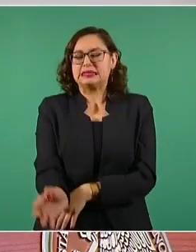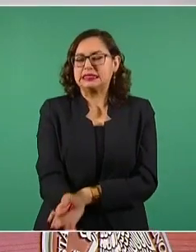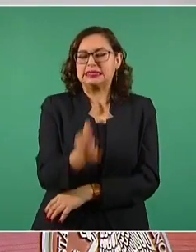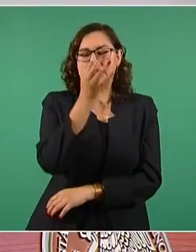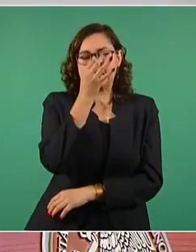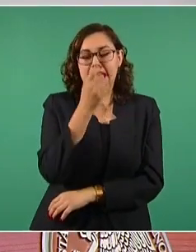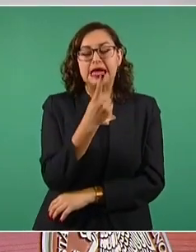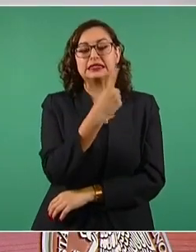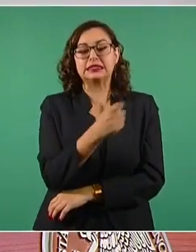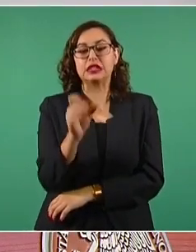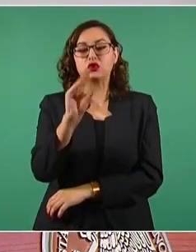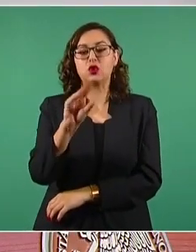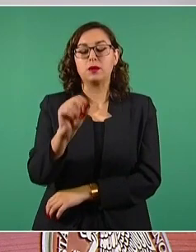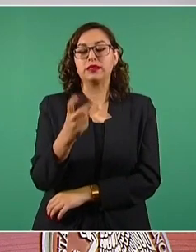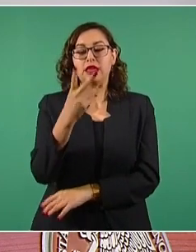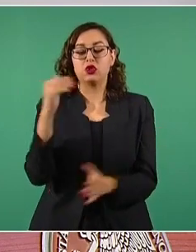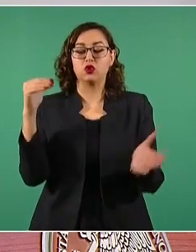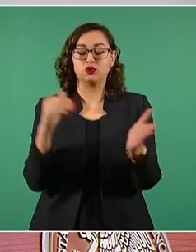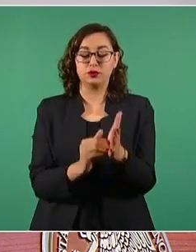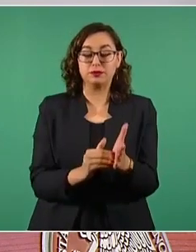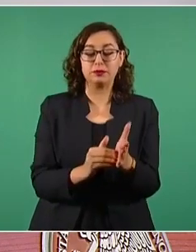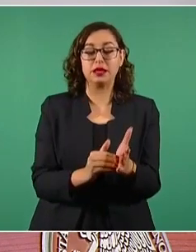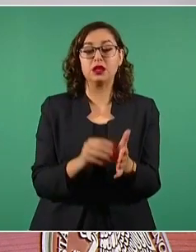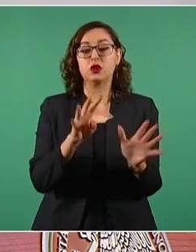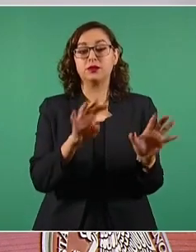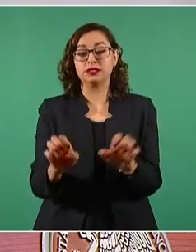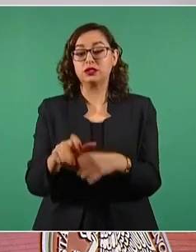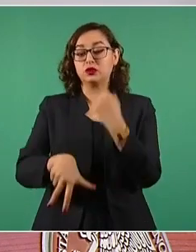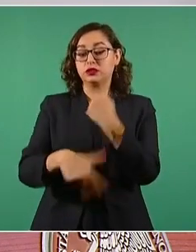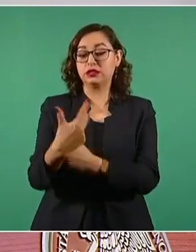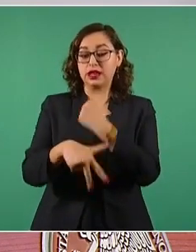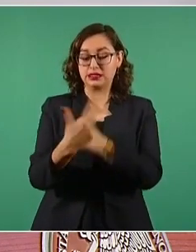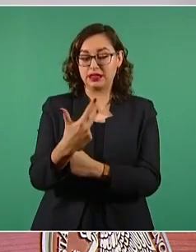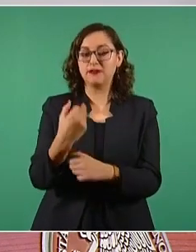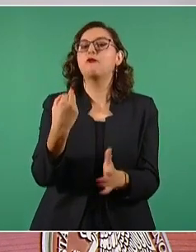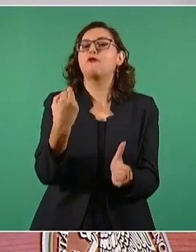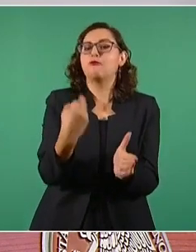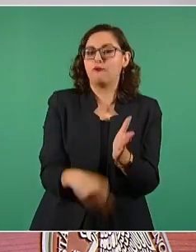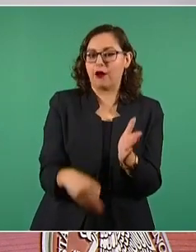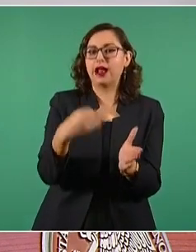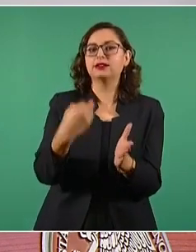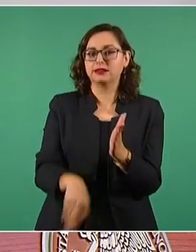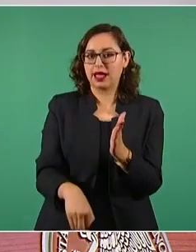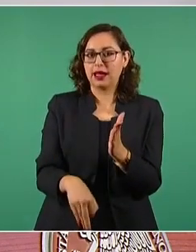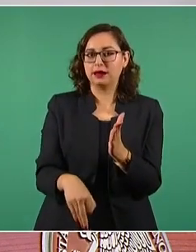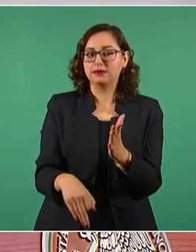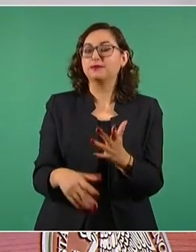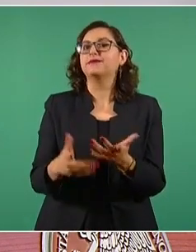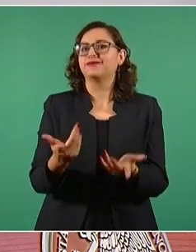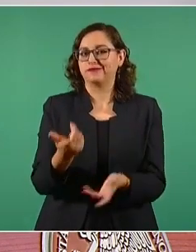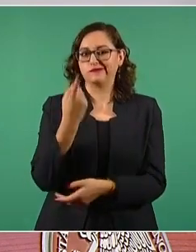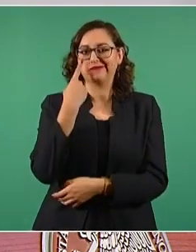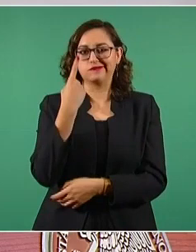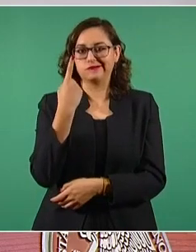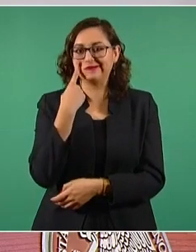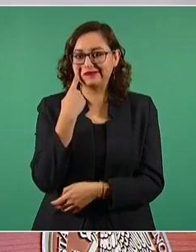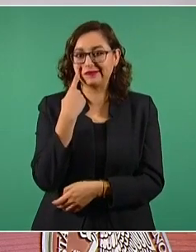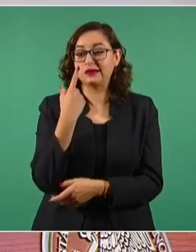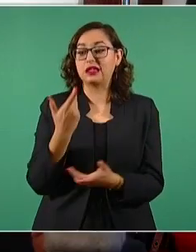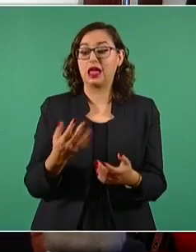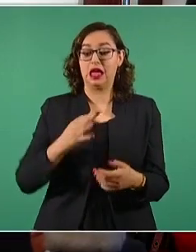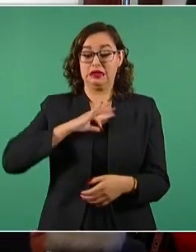713 para recuperar a los asegurados que había en el Seguro Social